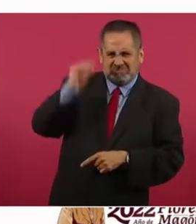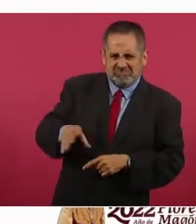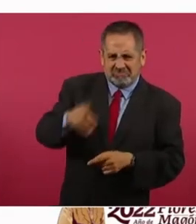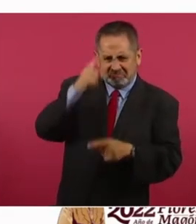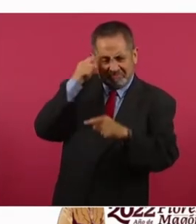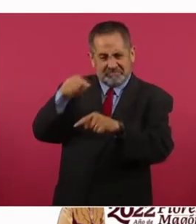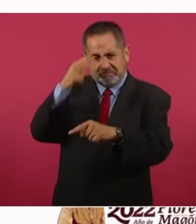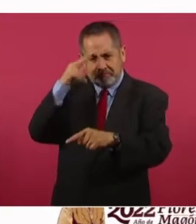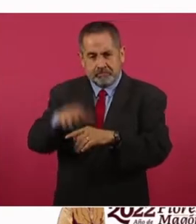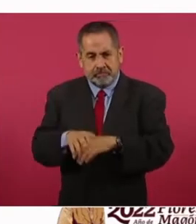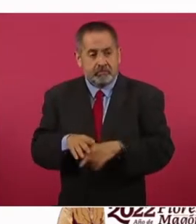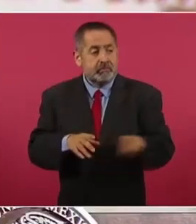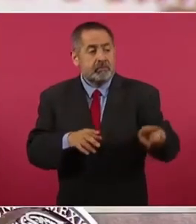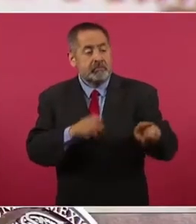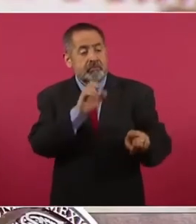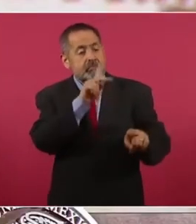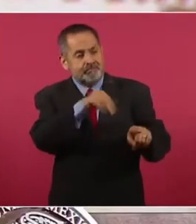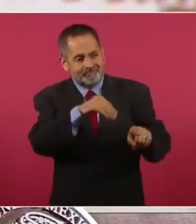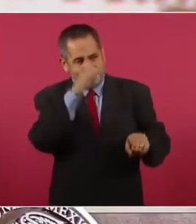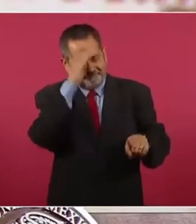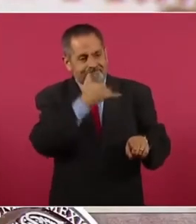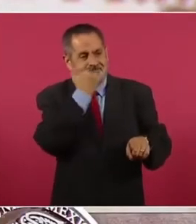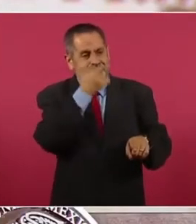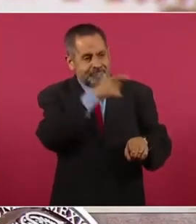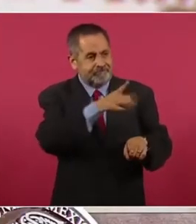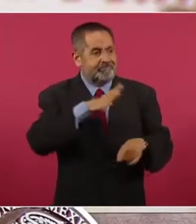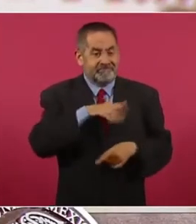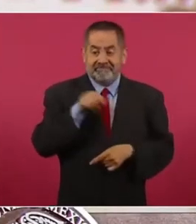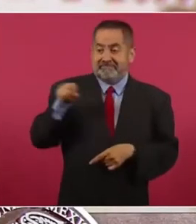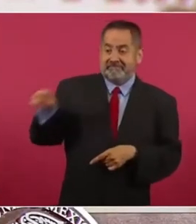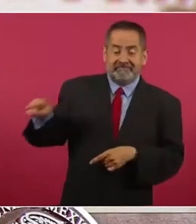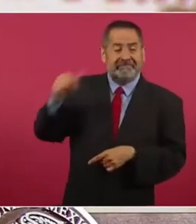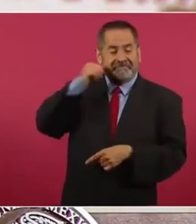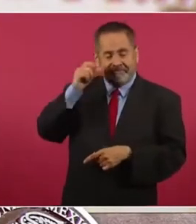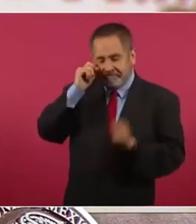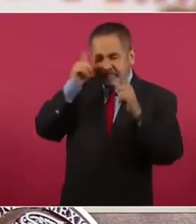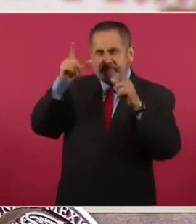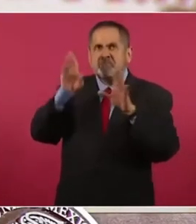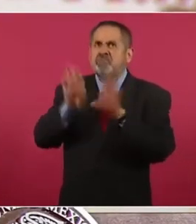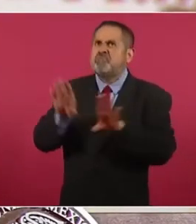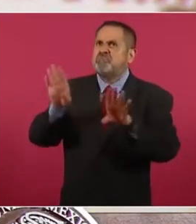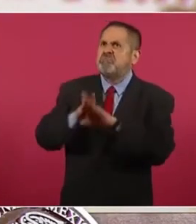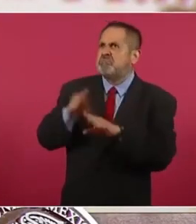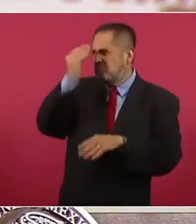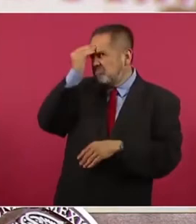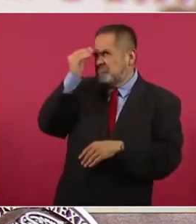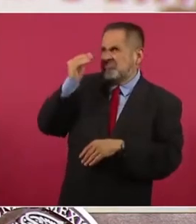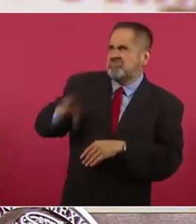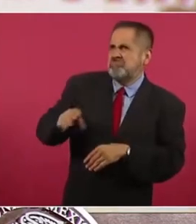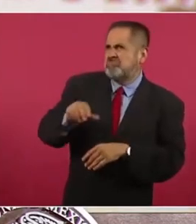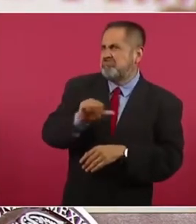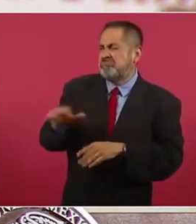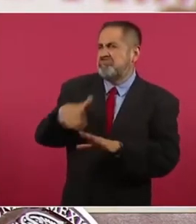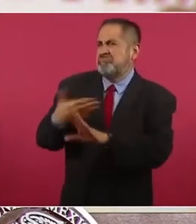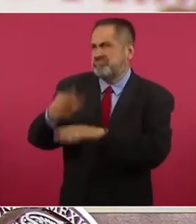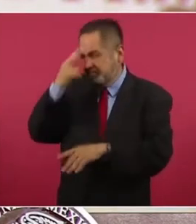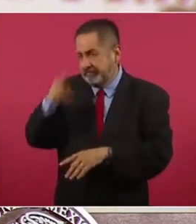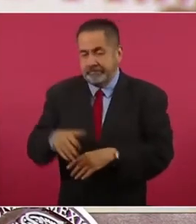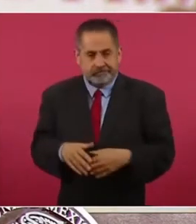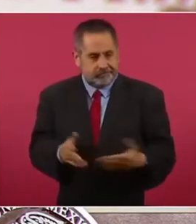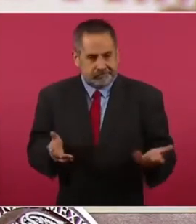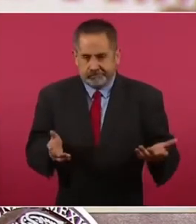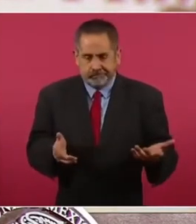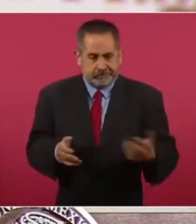pensando en cómo destruir al país. De ese nivel es el periodismo. Ya que